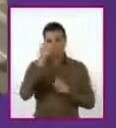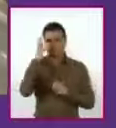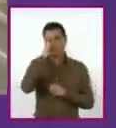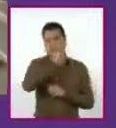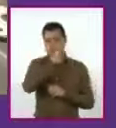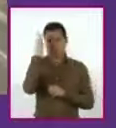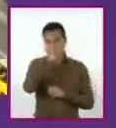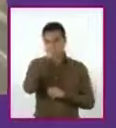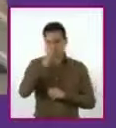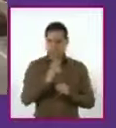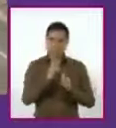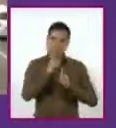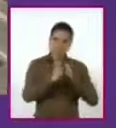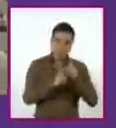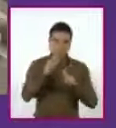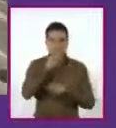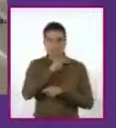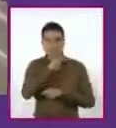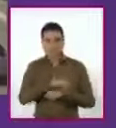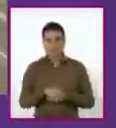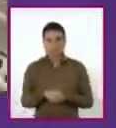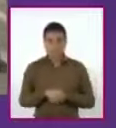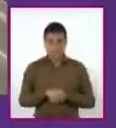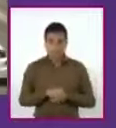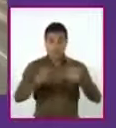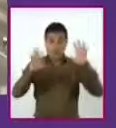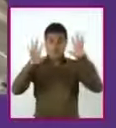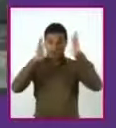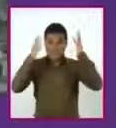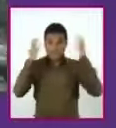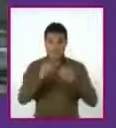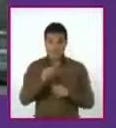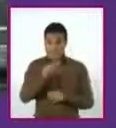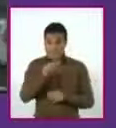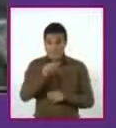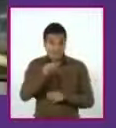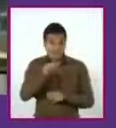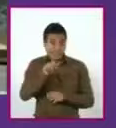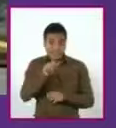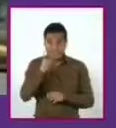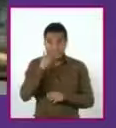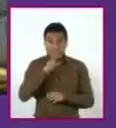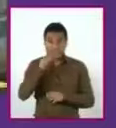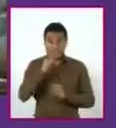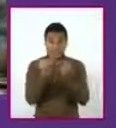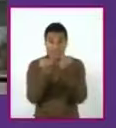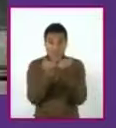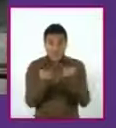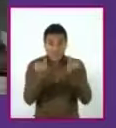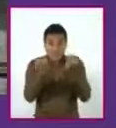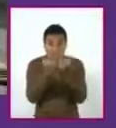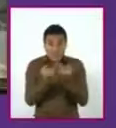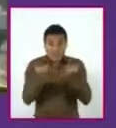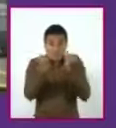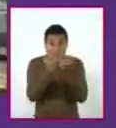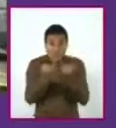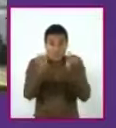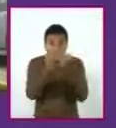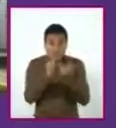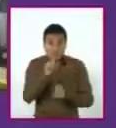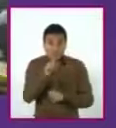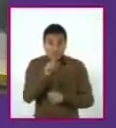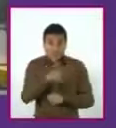Pero, si esta velocidad guarda siempre una misma proporción con el tiempo transcurrido, es decir, mantiene